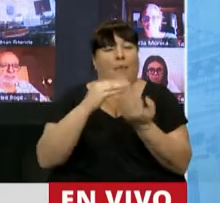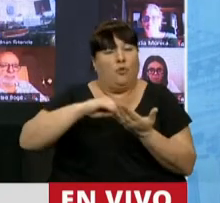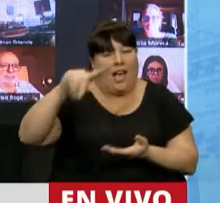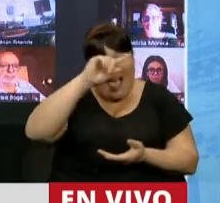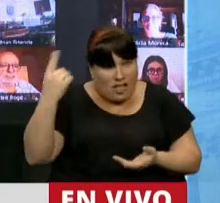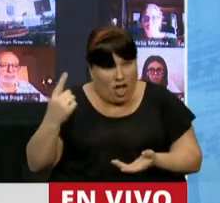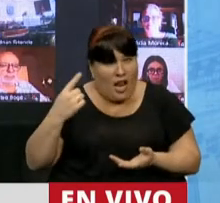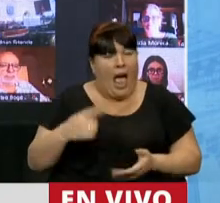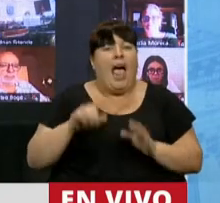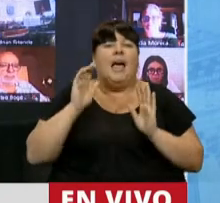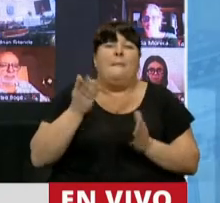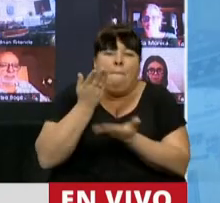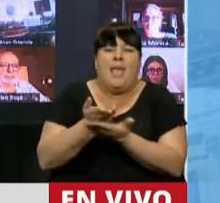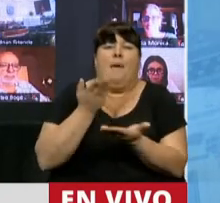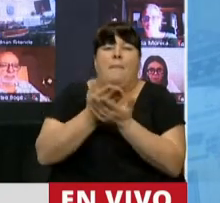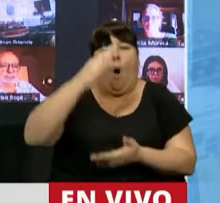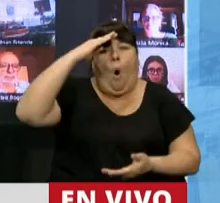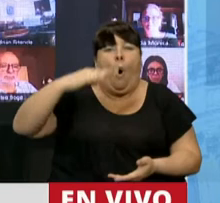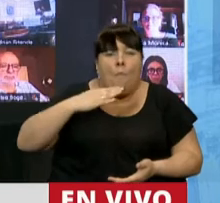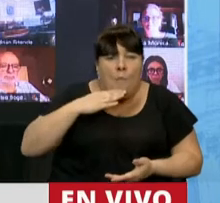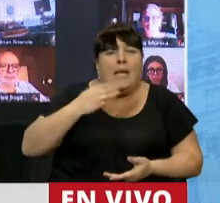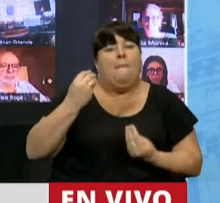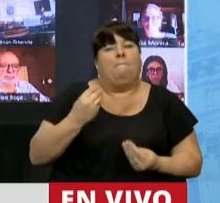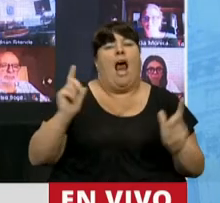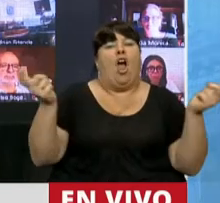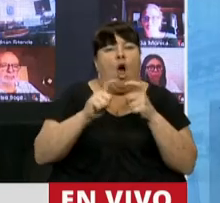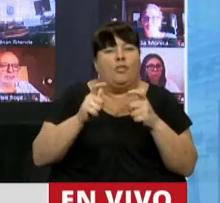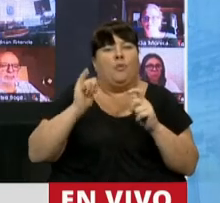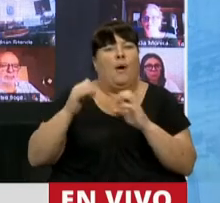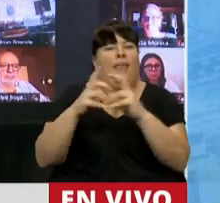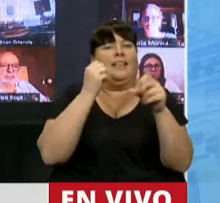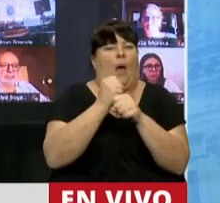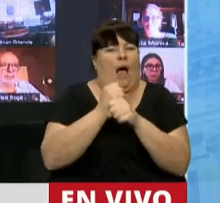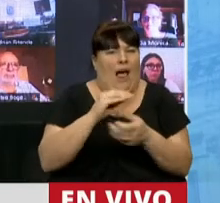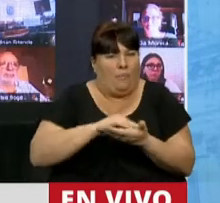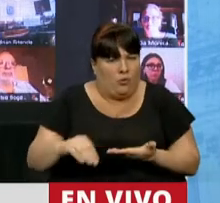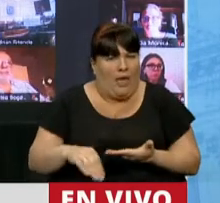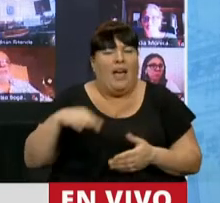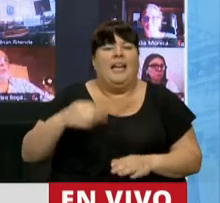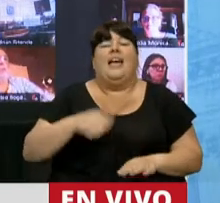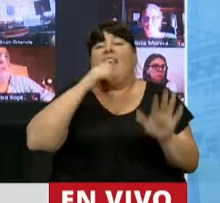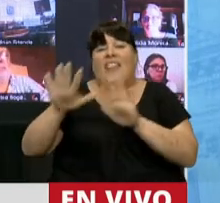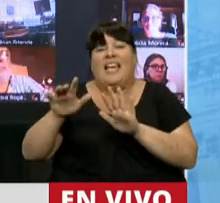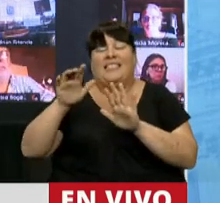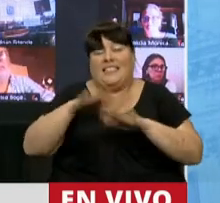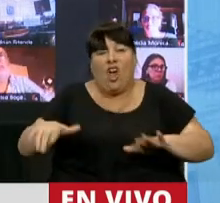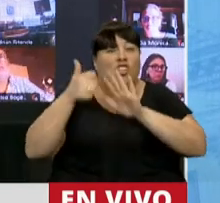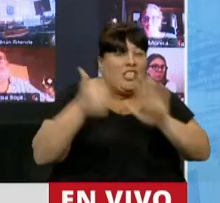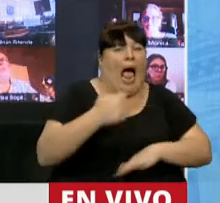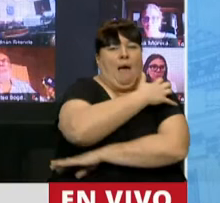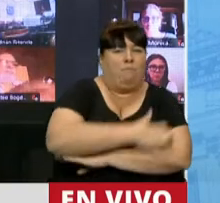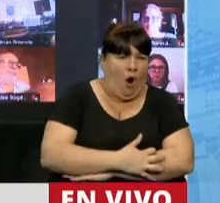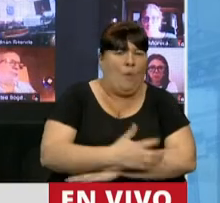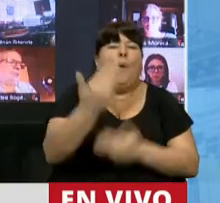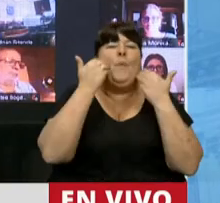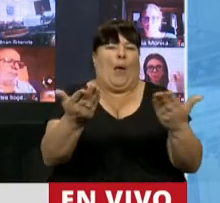Nación que esperó, suplicante, un mes para que la comisión y los diputados trabajen. Cuando tenemos 6 de cada 10 niños bajo la línea de pobreza.